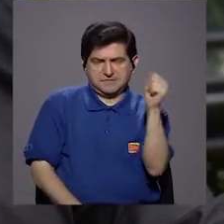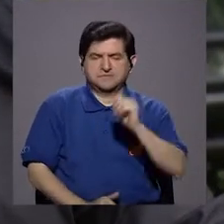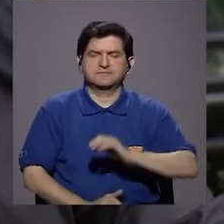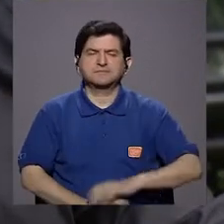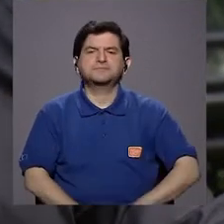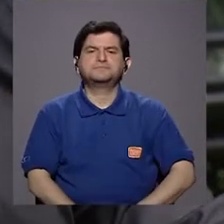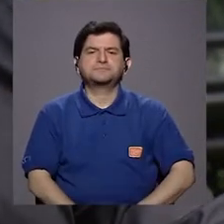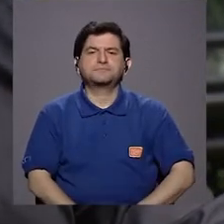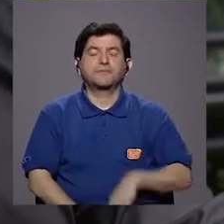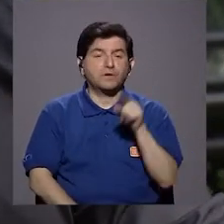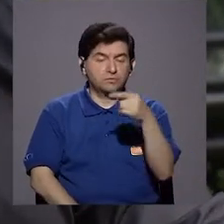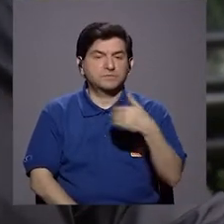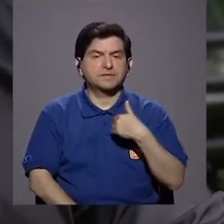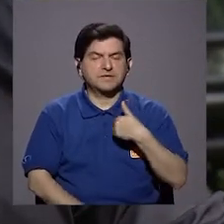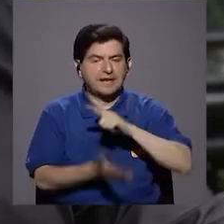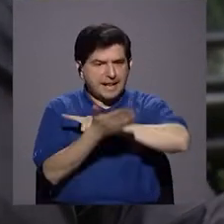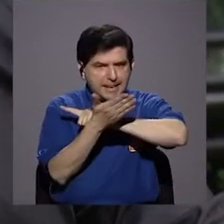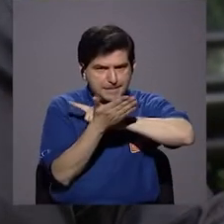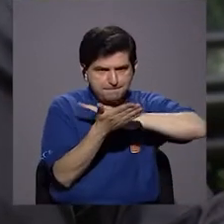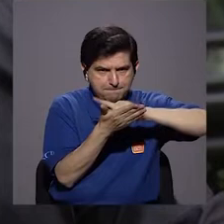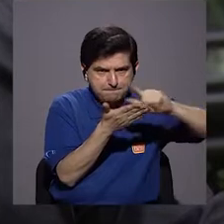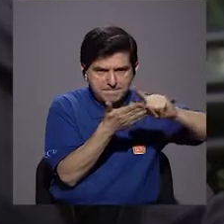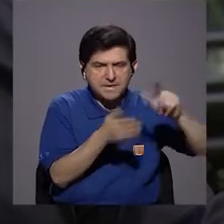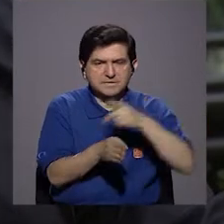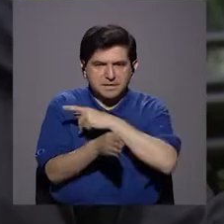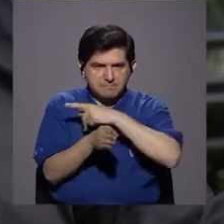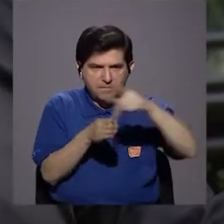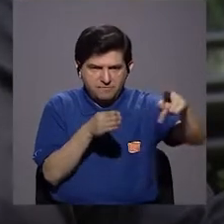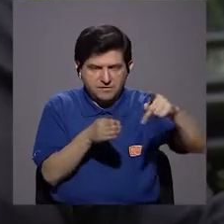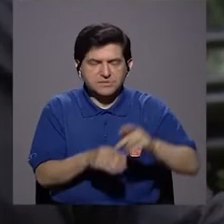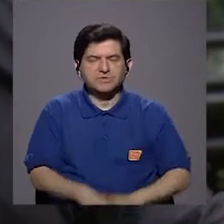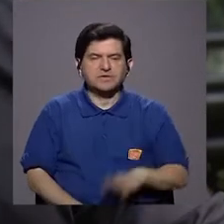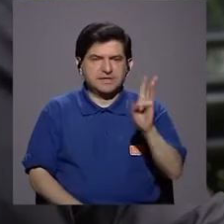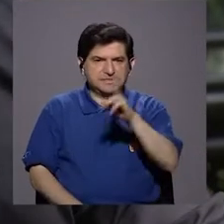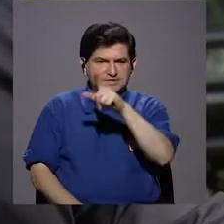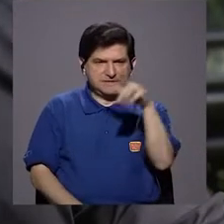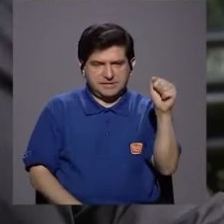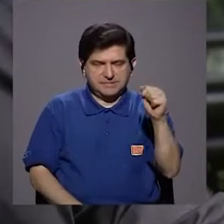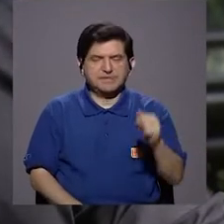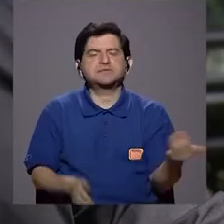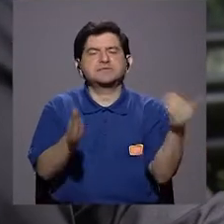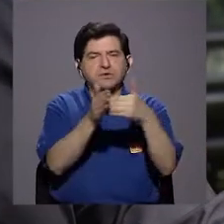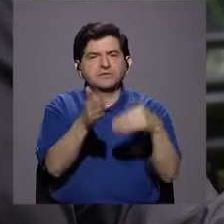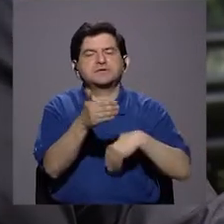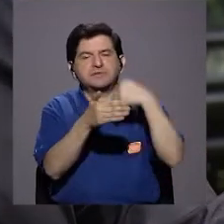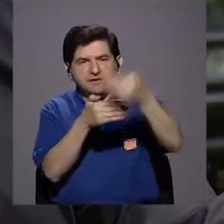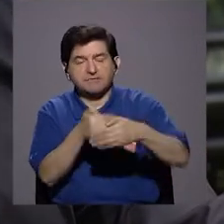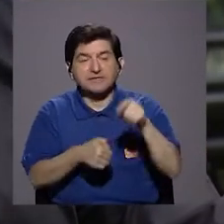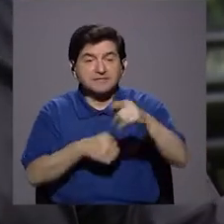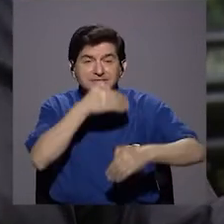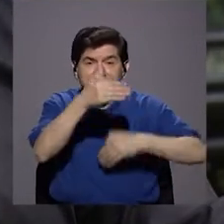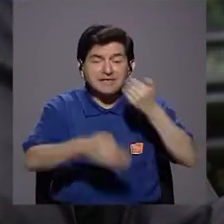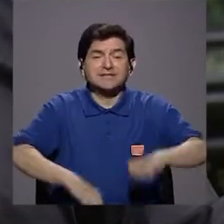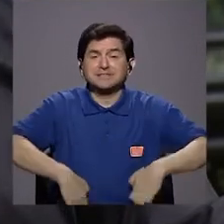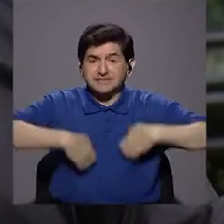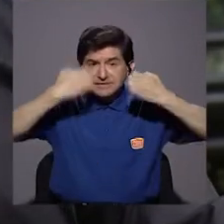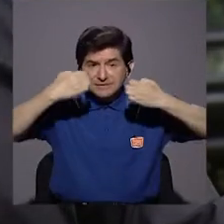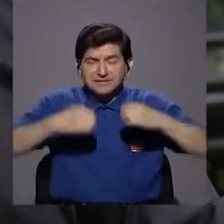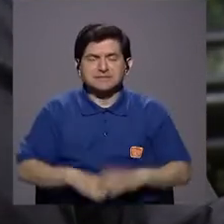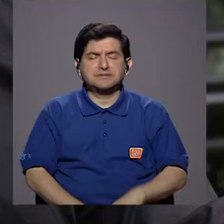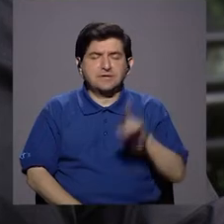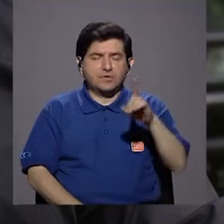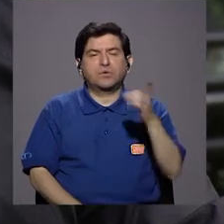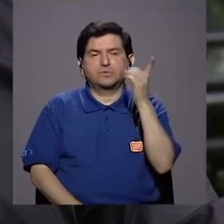meses. Deberías de recibir una limpieza profesional por lo menos cada seis meses. Si vos tenés ese proceso